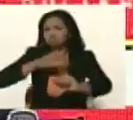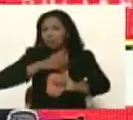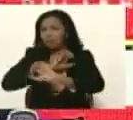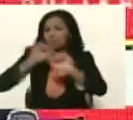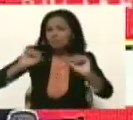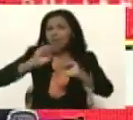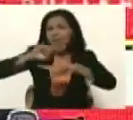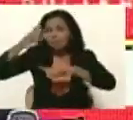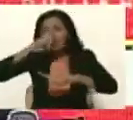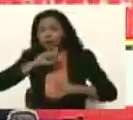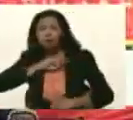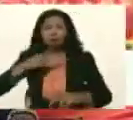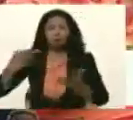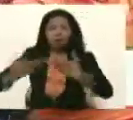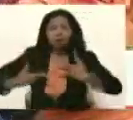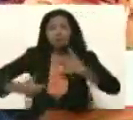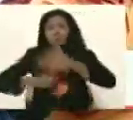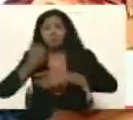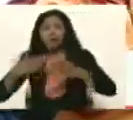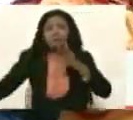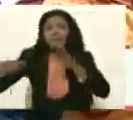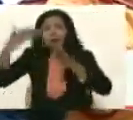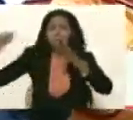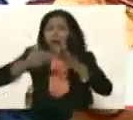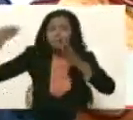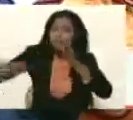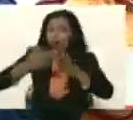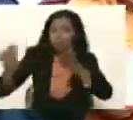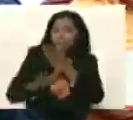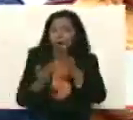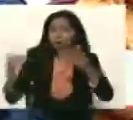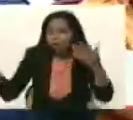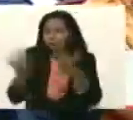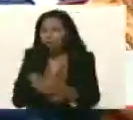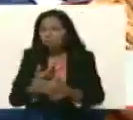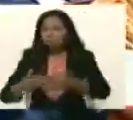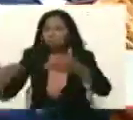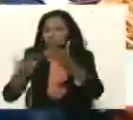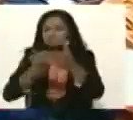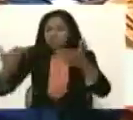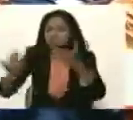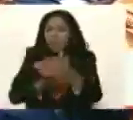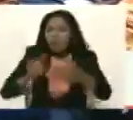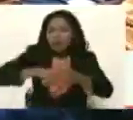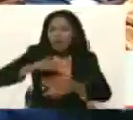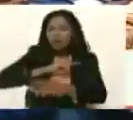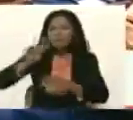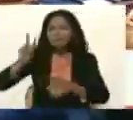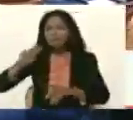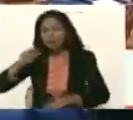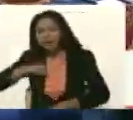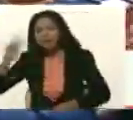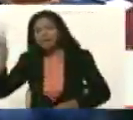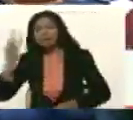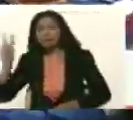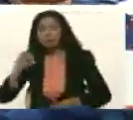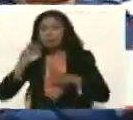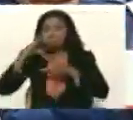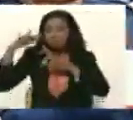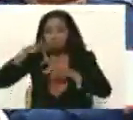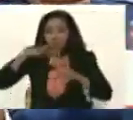Este año hemos recibido ataques, golpes de Estado con osjuros, conspiraciones,